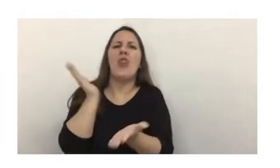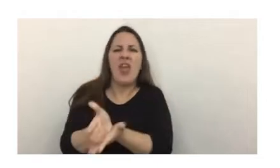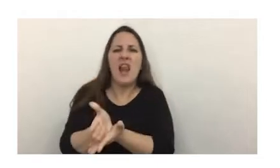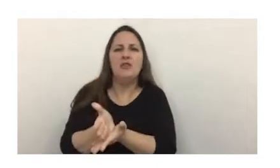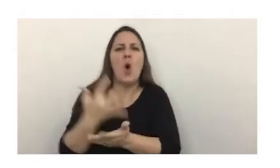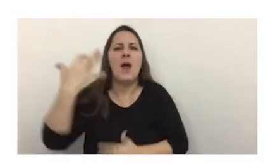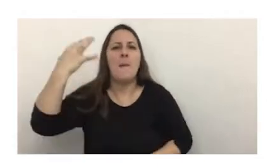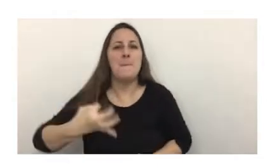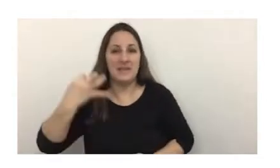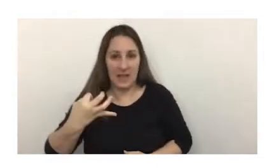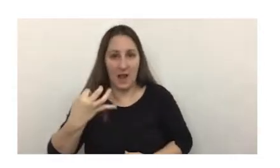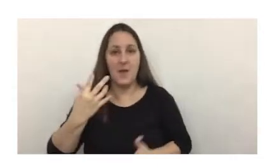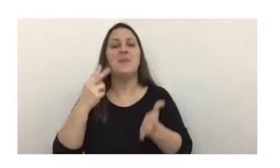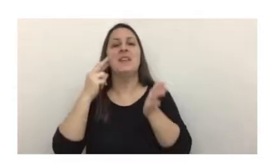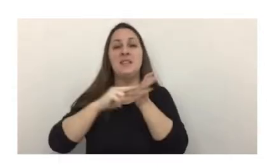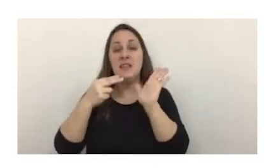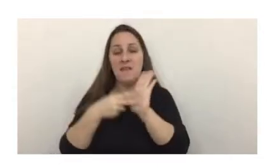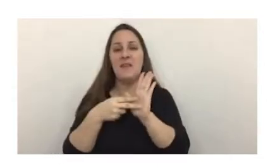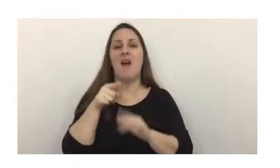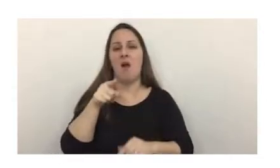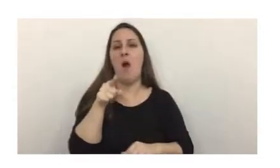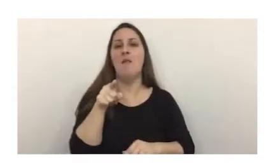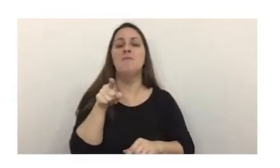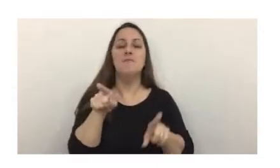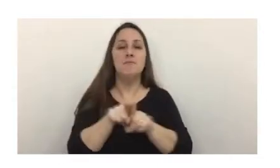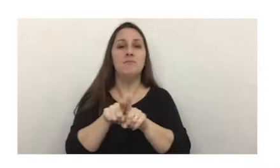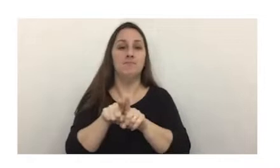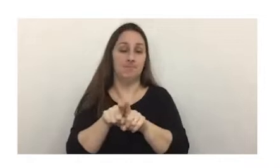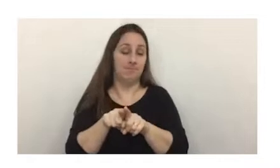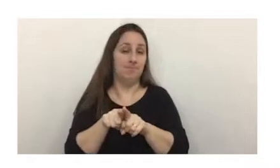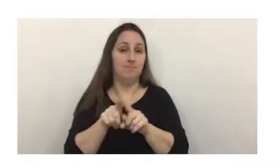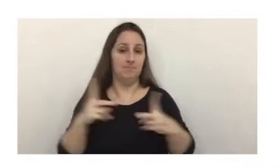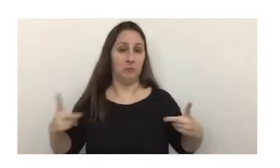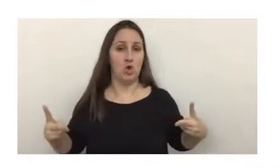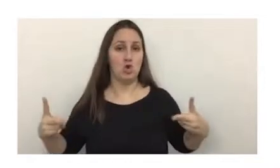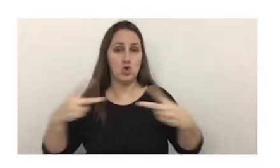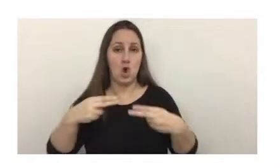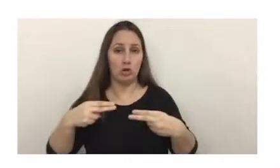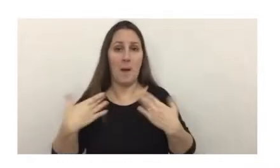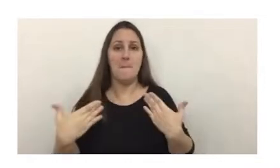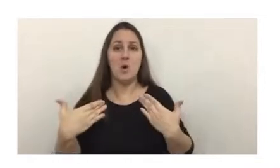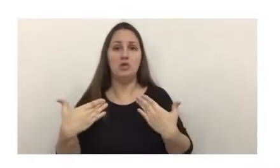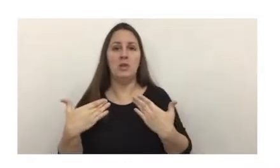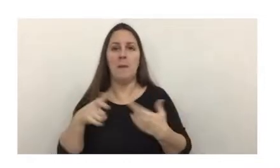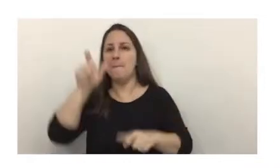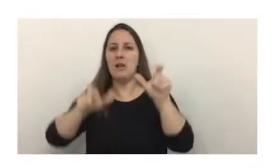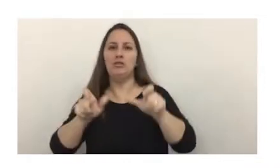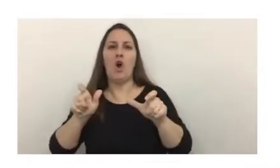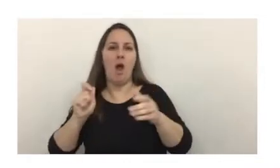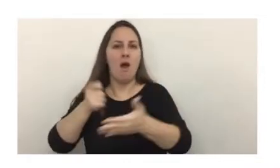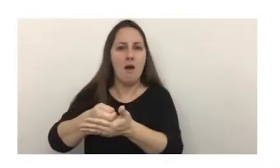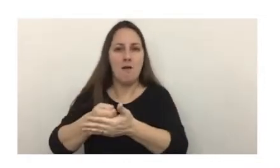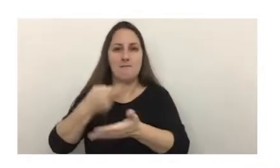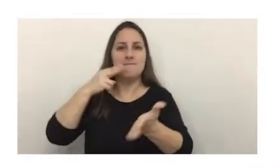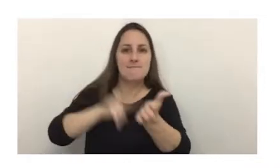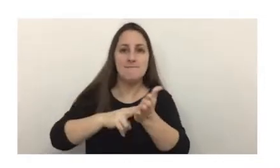que significa que se restringe en consecuencia el círculo de posibles autores a los obligados